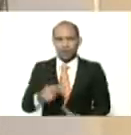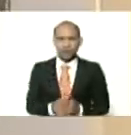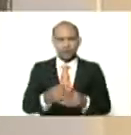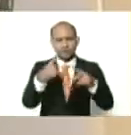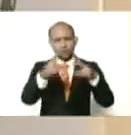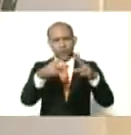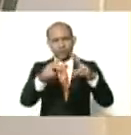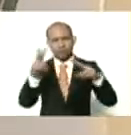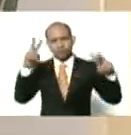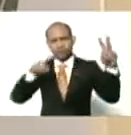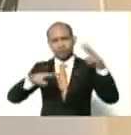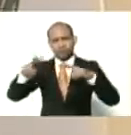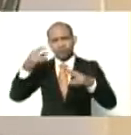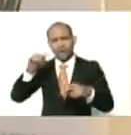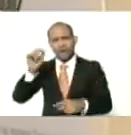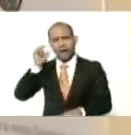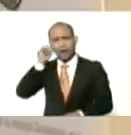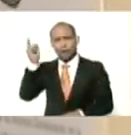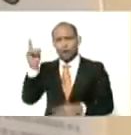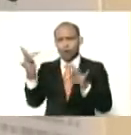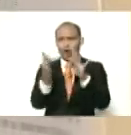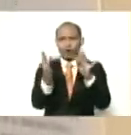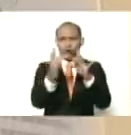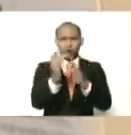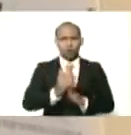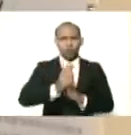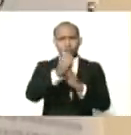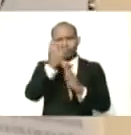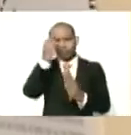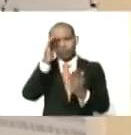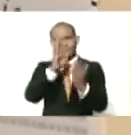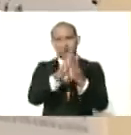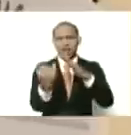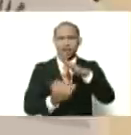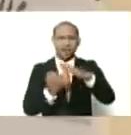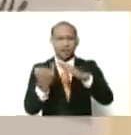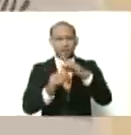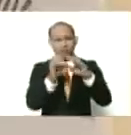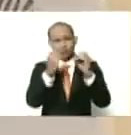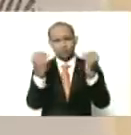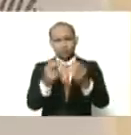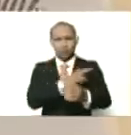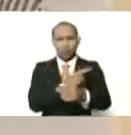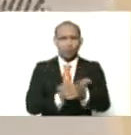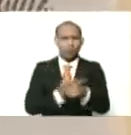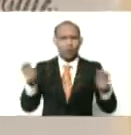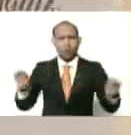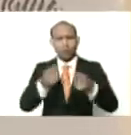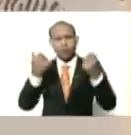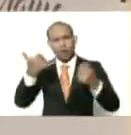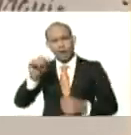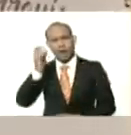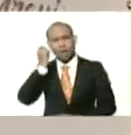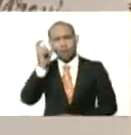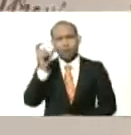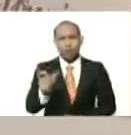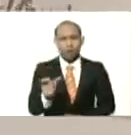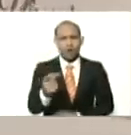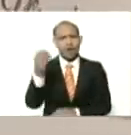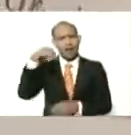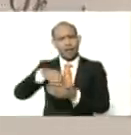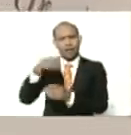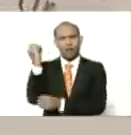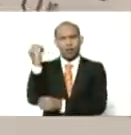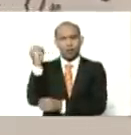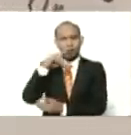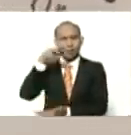distintos pases, en las mujeres, que hoy, están al frente, de las organizaciones, del poder popular, mujeres, que hoy, están en la asamblea